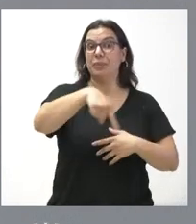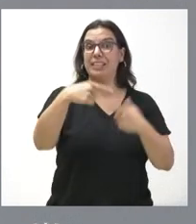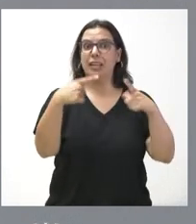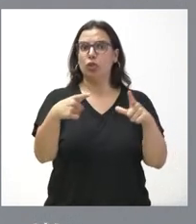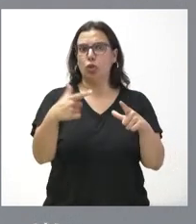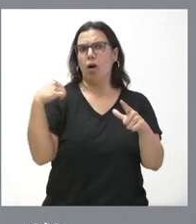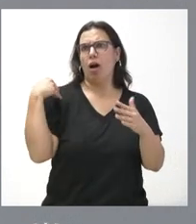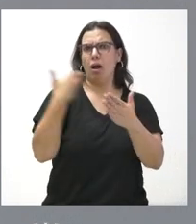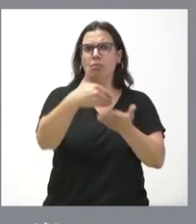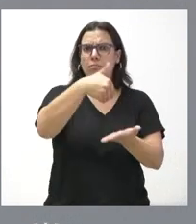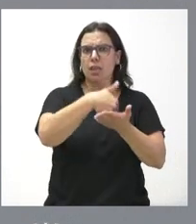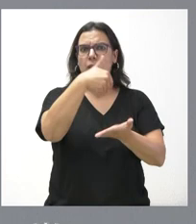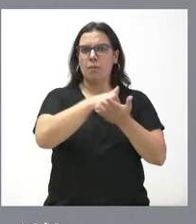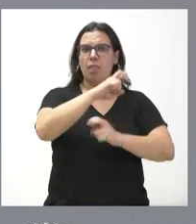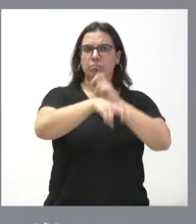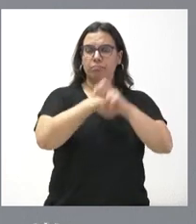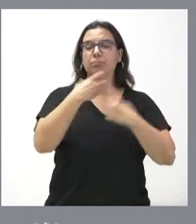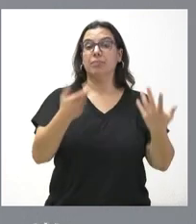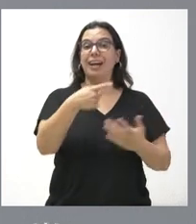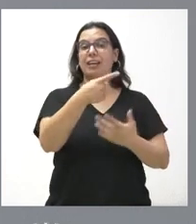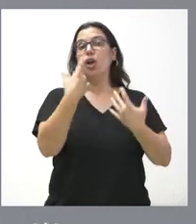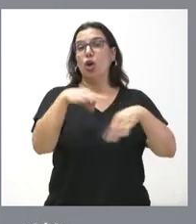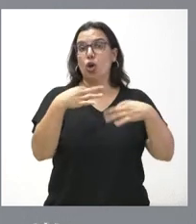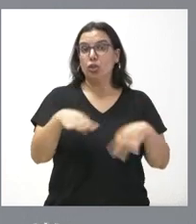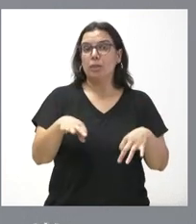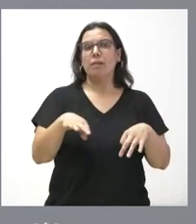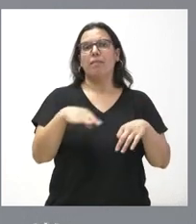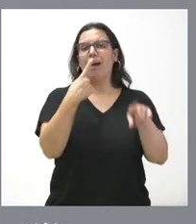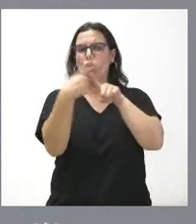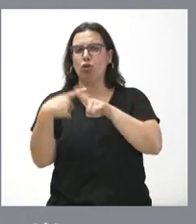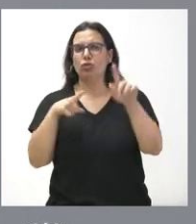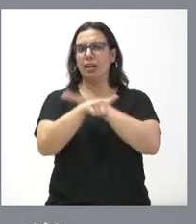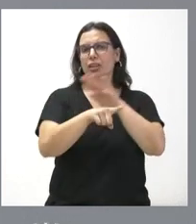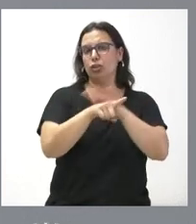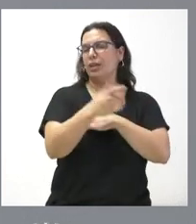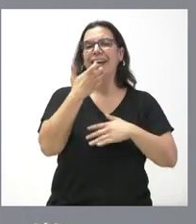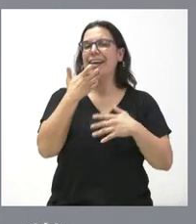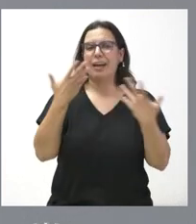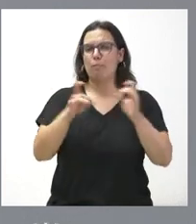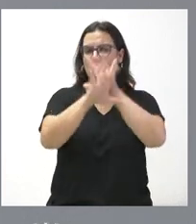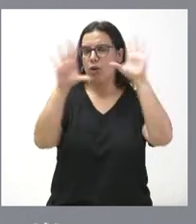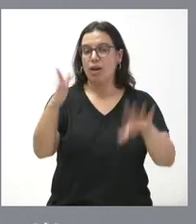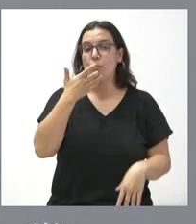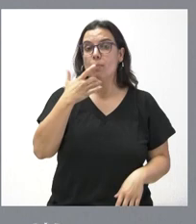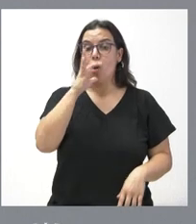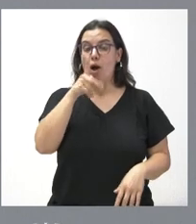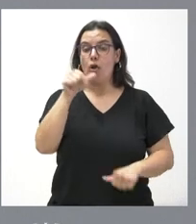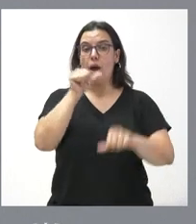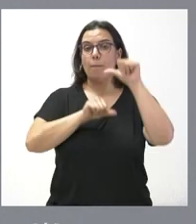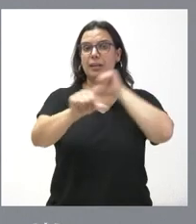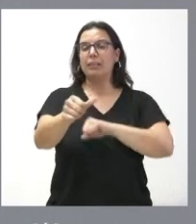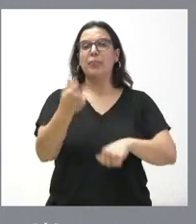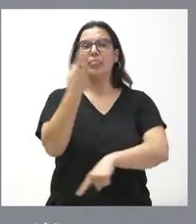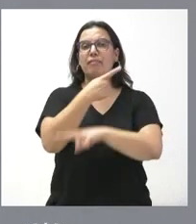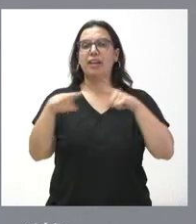y se simplifican todos los aspectos relacionados con las agencias de viajes. Uno de los ejemplos más claros es que a partir de ahora no existirá una diferencia